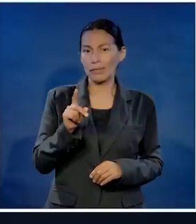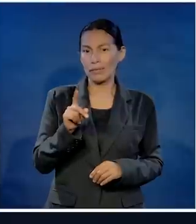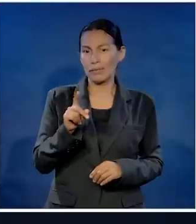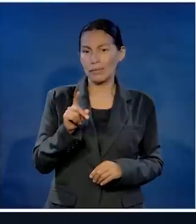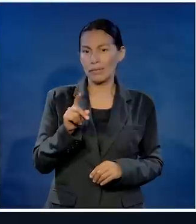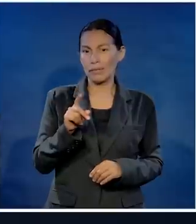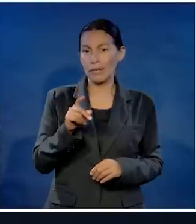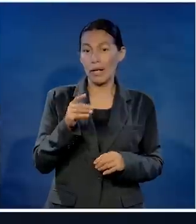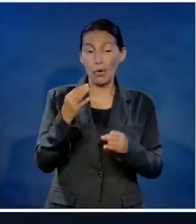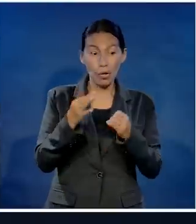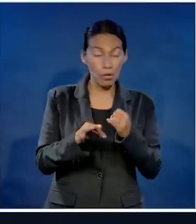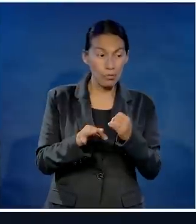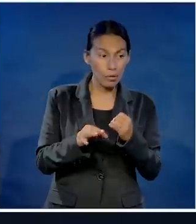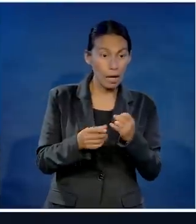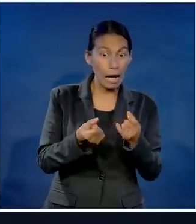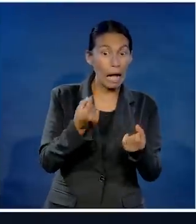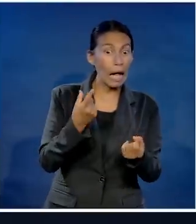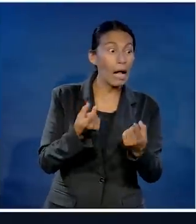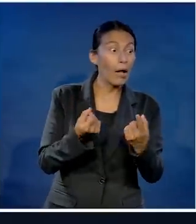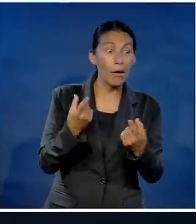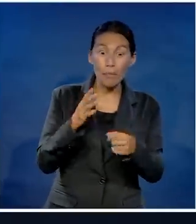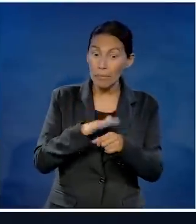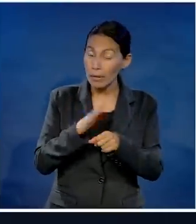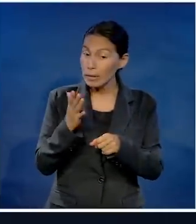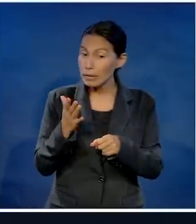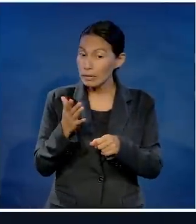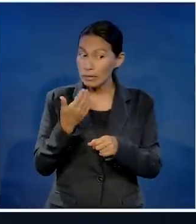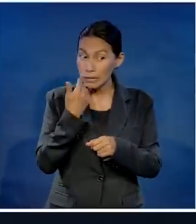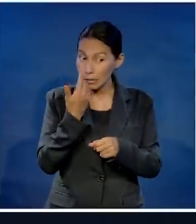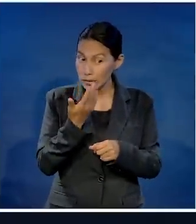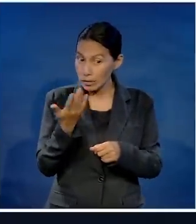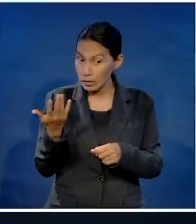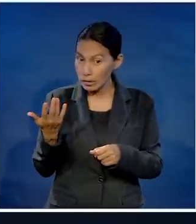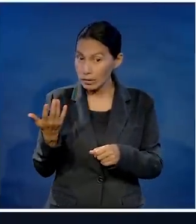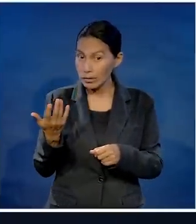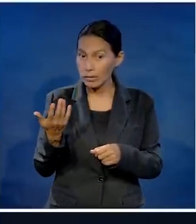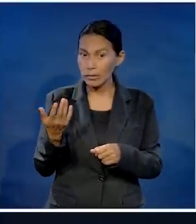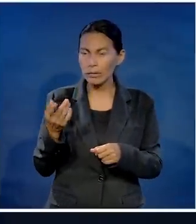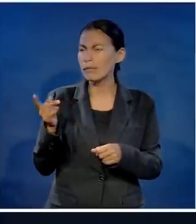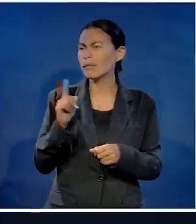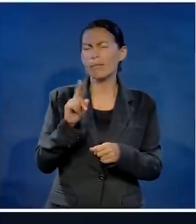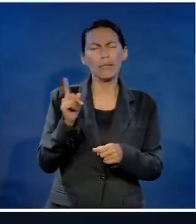pero llegó el momento de lucirme con la estocada final ¿algo más que quieran señoritas?